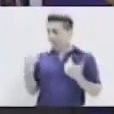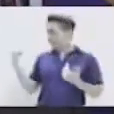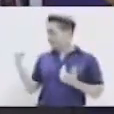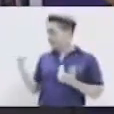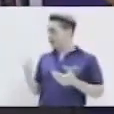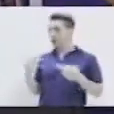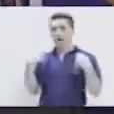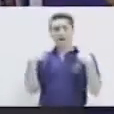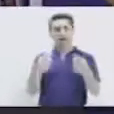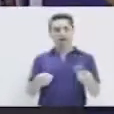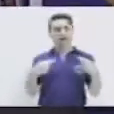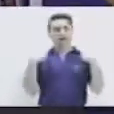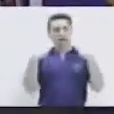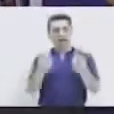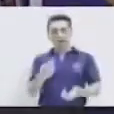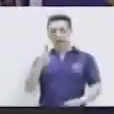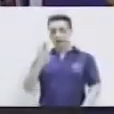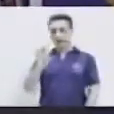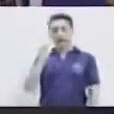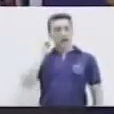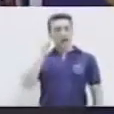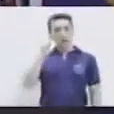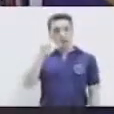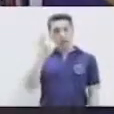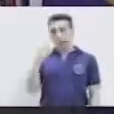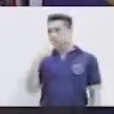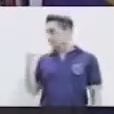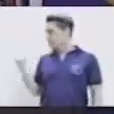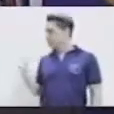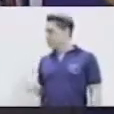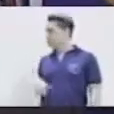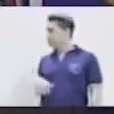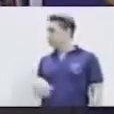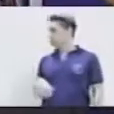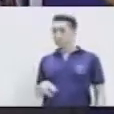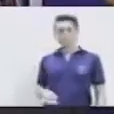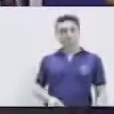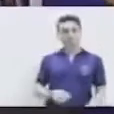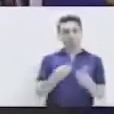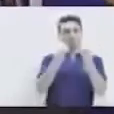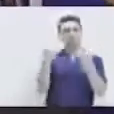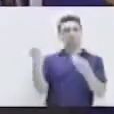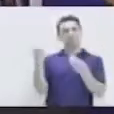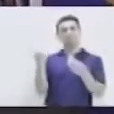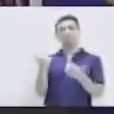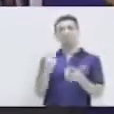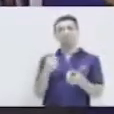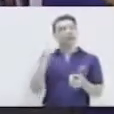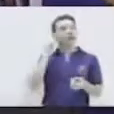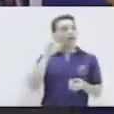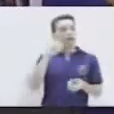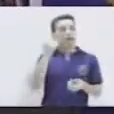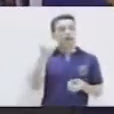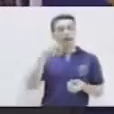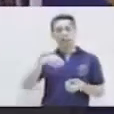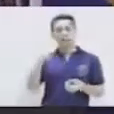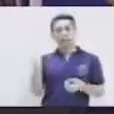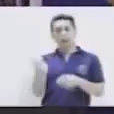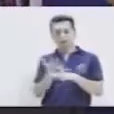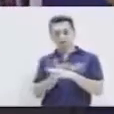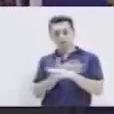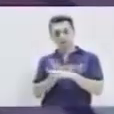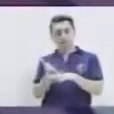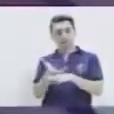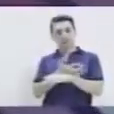regalitos. ¿Qué nos trajo por acá? ¡Grama! ¡Muy bien! ¡Grama! ¿Dónde lleva la